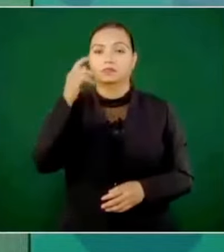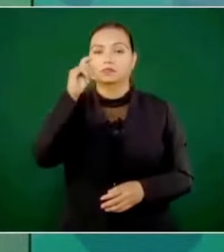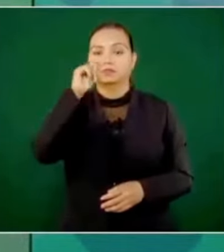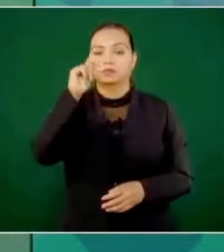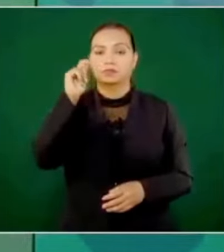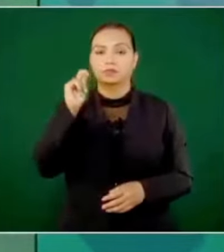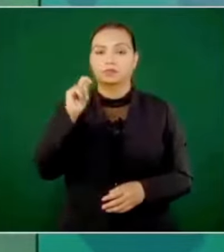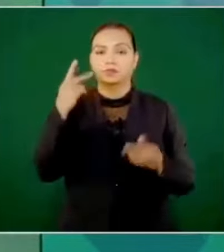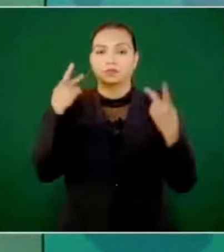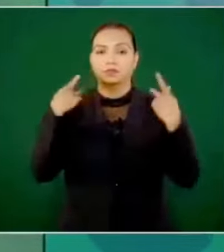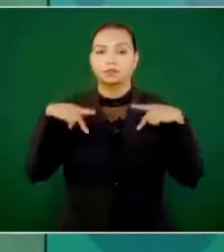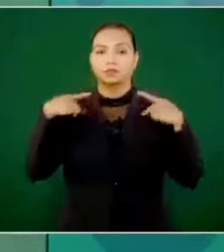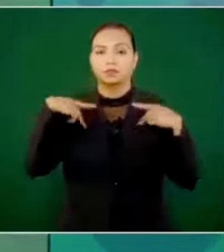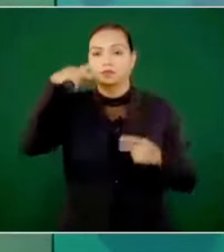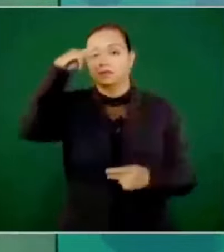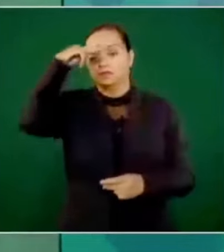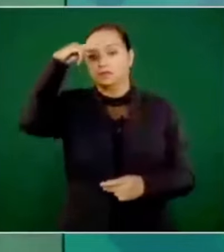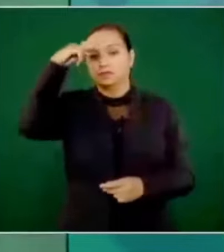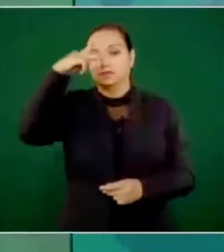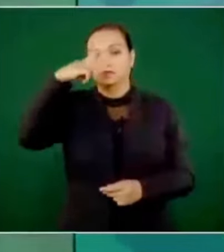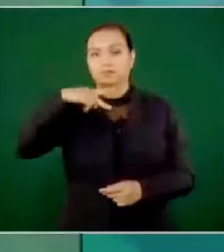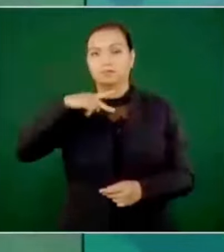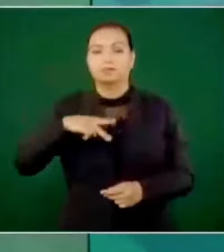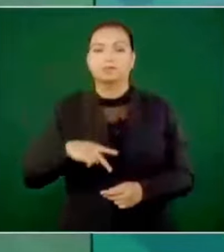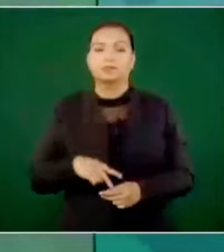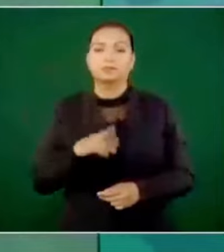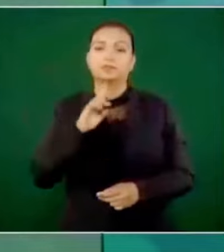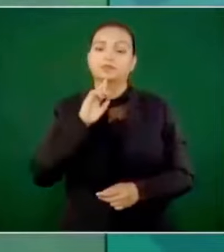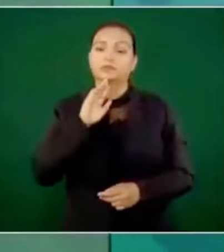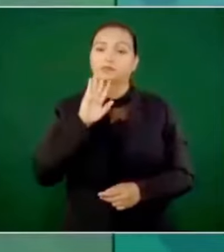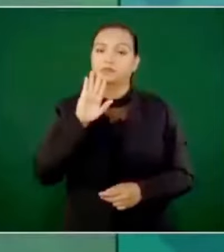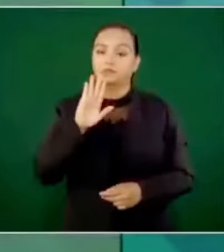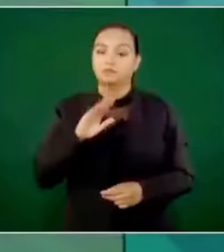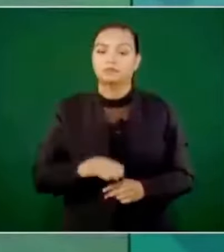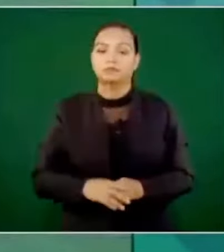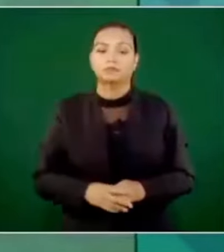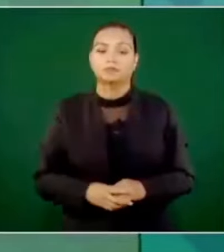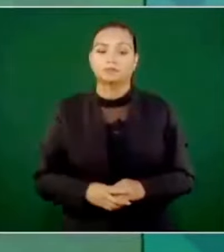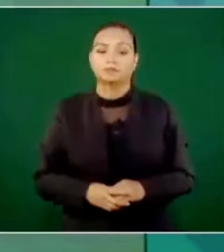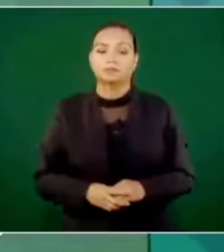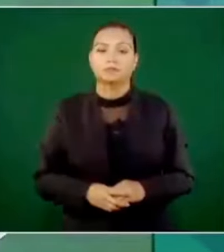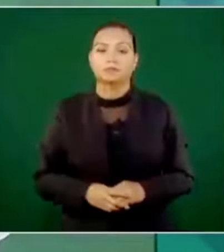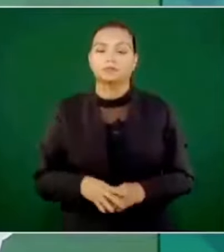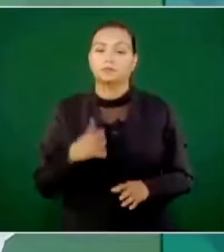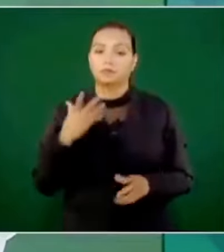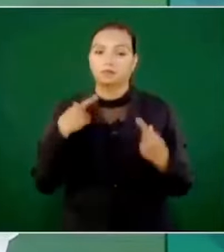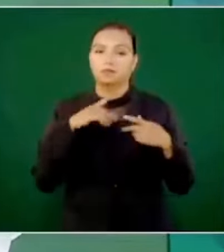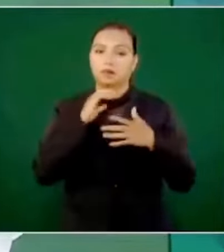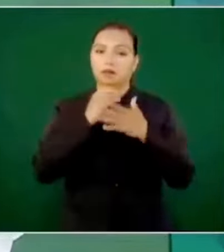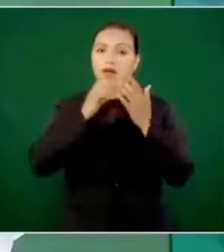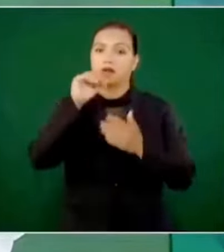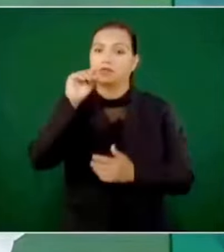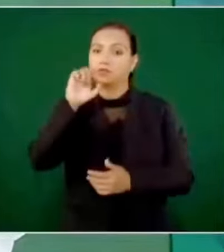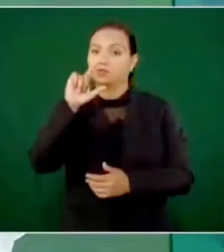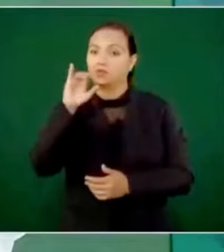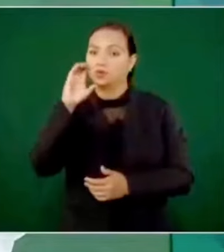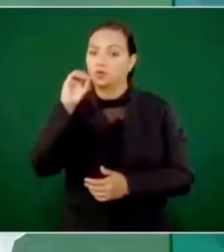de los mexicanos contestó ser católico, ser